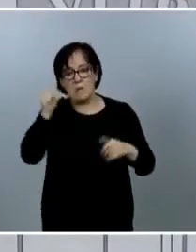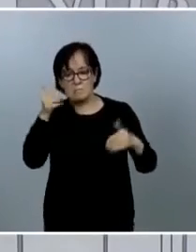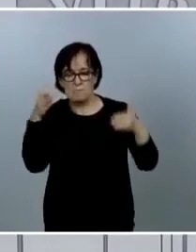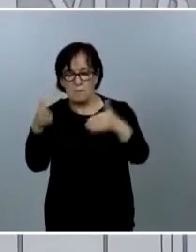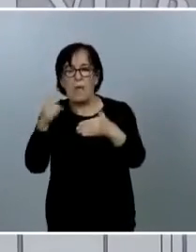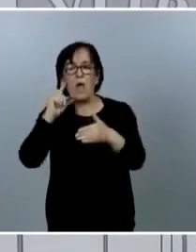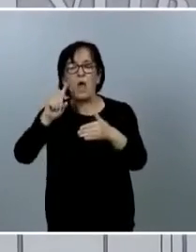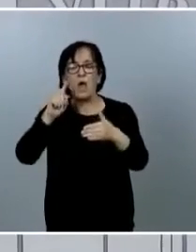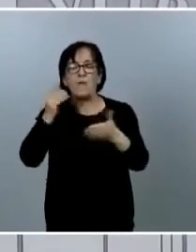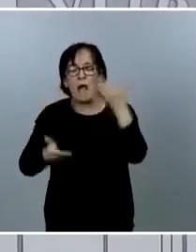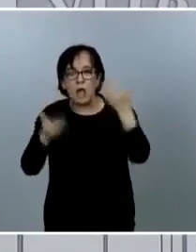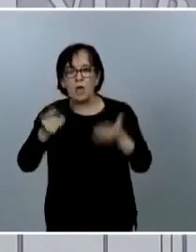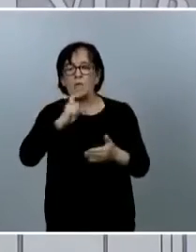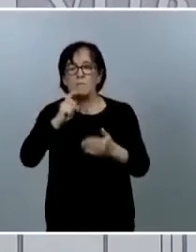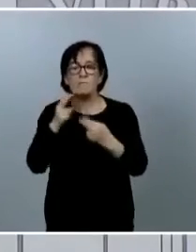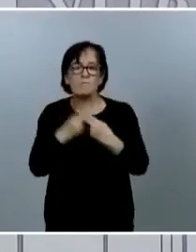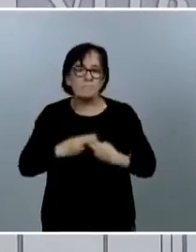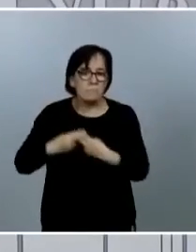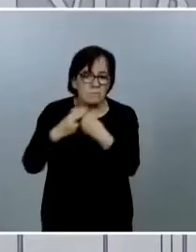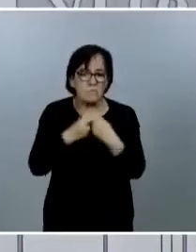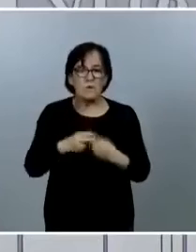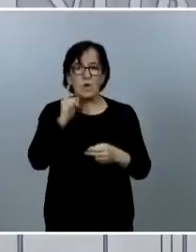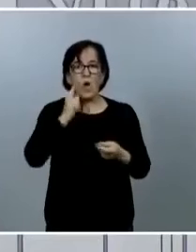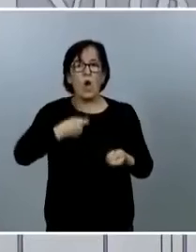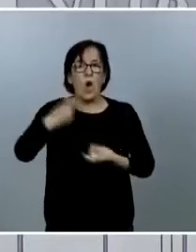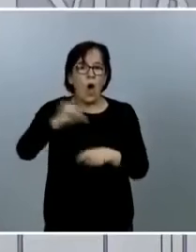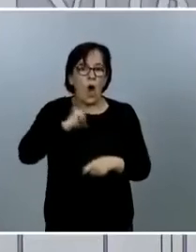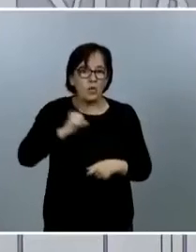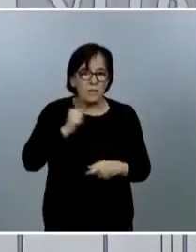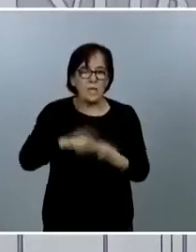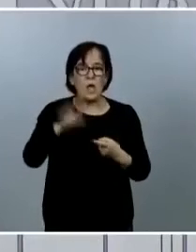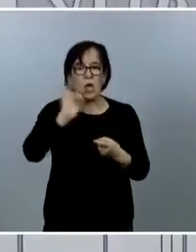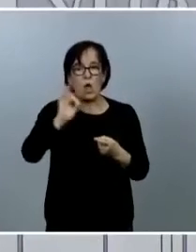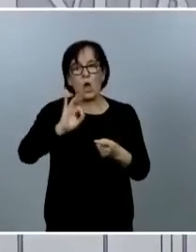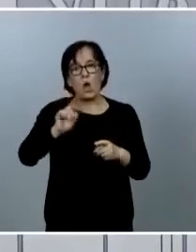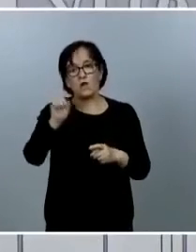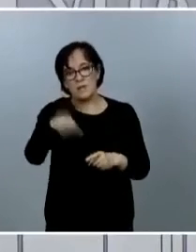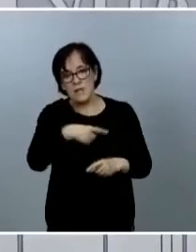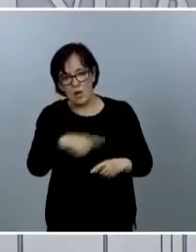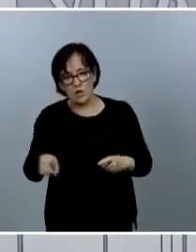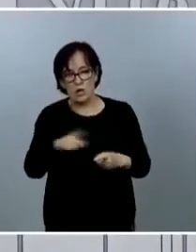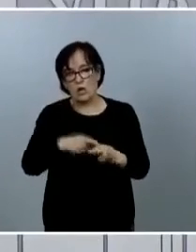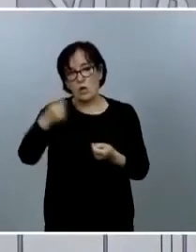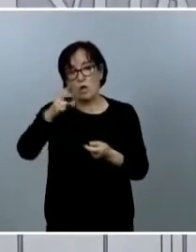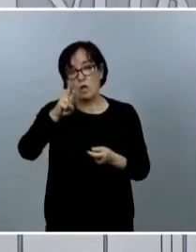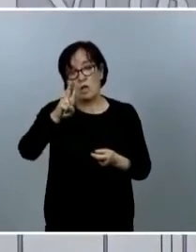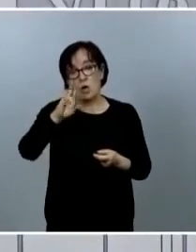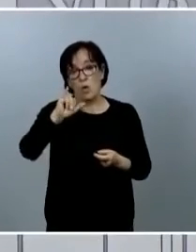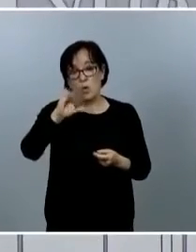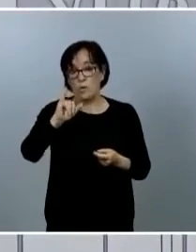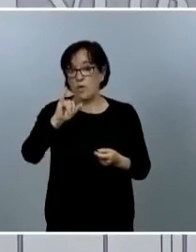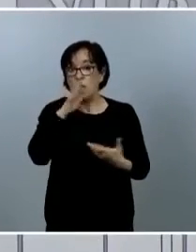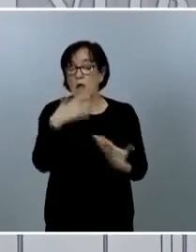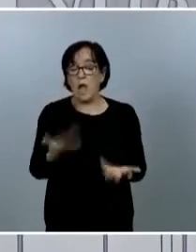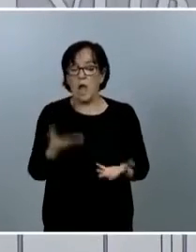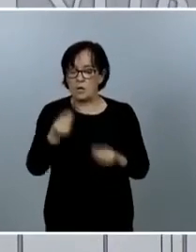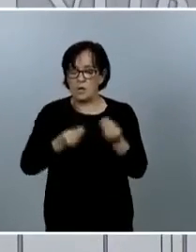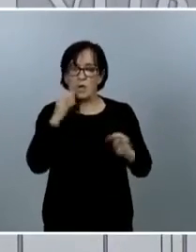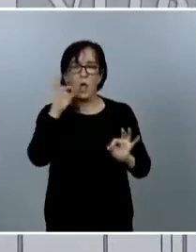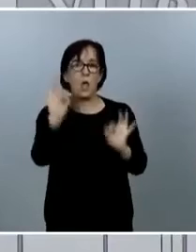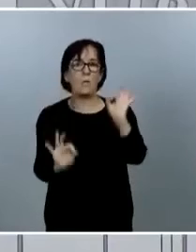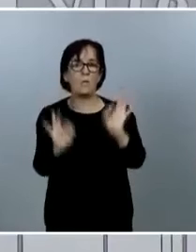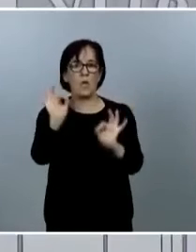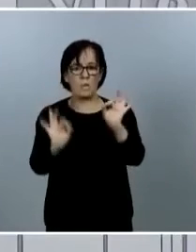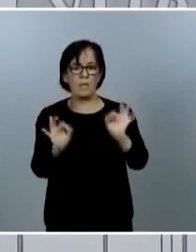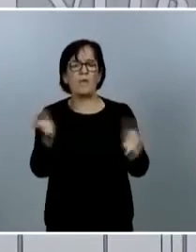clínico su nivel de hospitalización o su no hospitalización y su ingreso en UCI por lo tanto ahora mismo tenemos una proporción de casos leves mucho mayor y